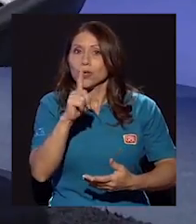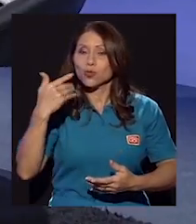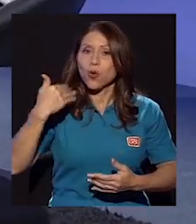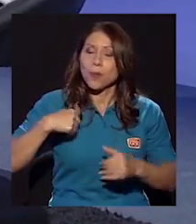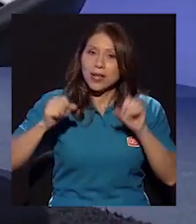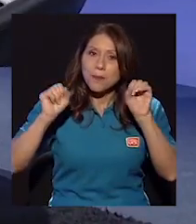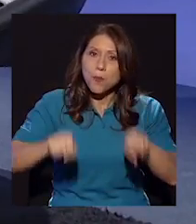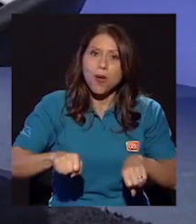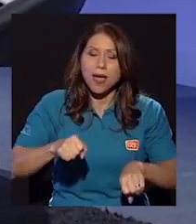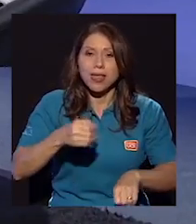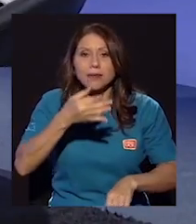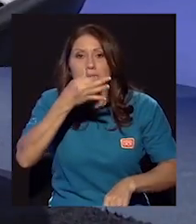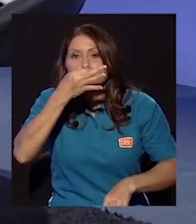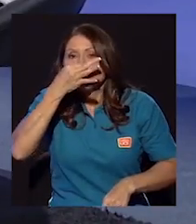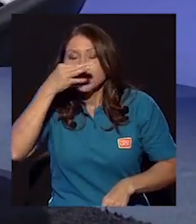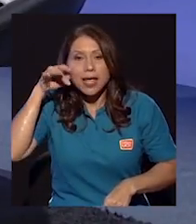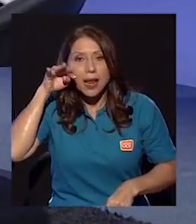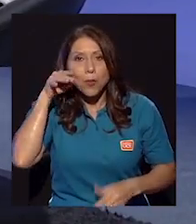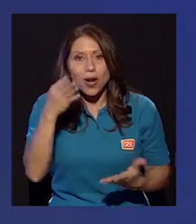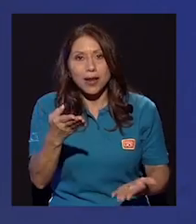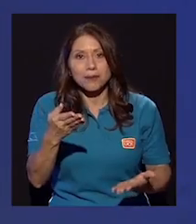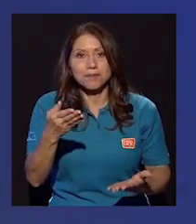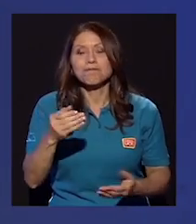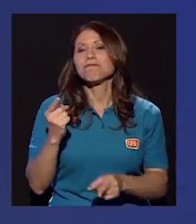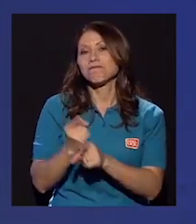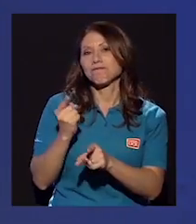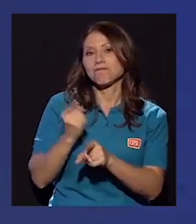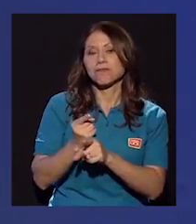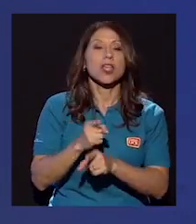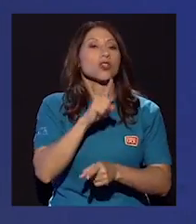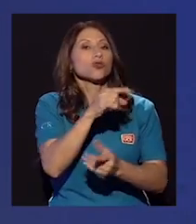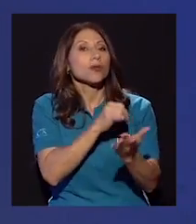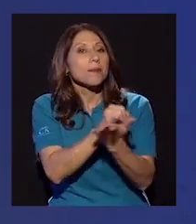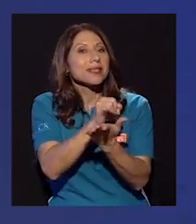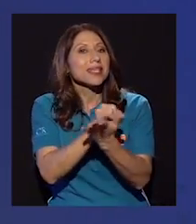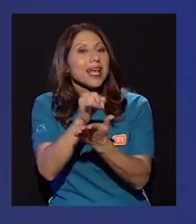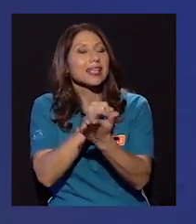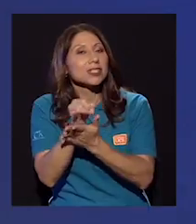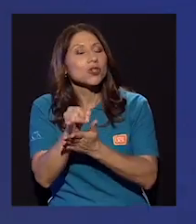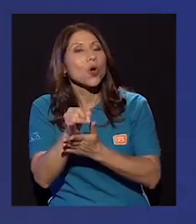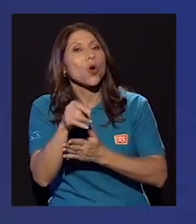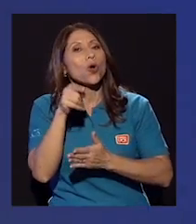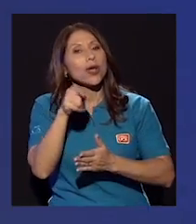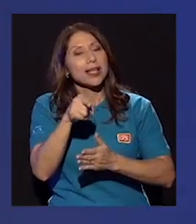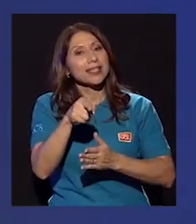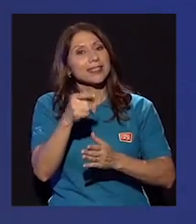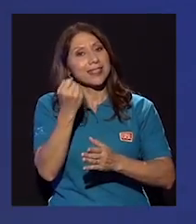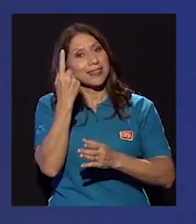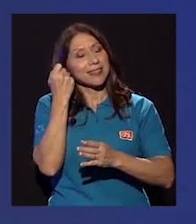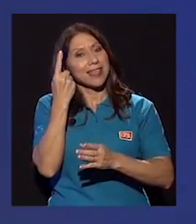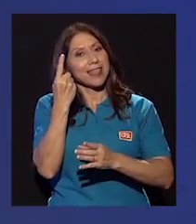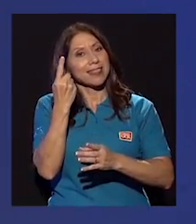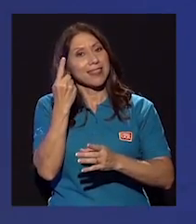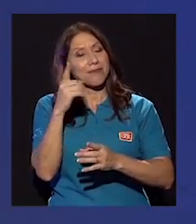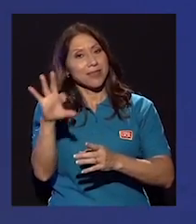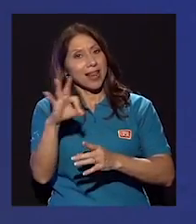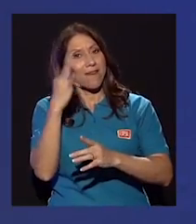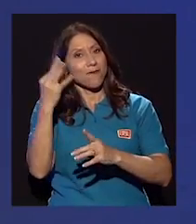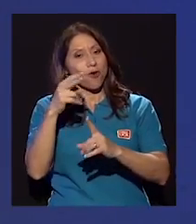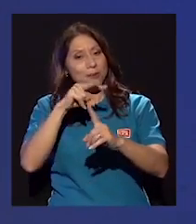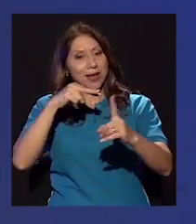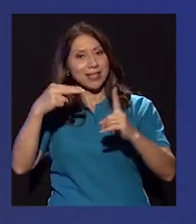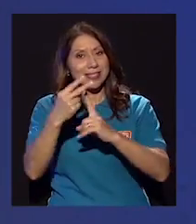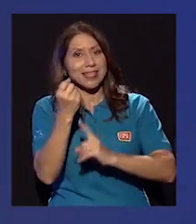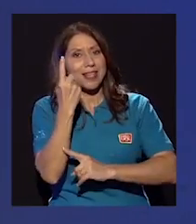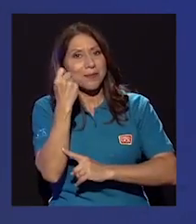capaz de enamorar. Exactamente. Y que en su investigación se autodetermina de algún modo desde la forma en que se interpreta la música y